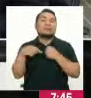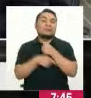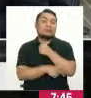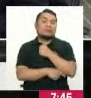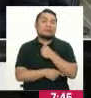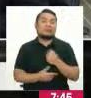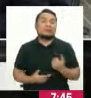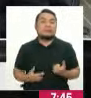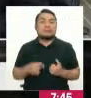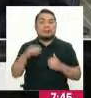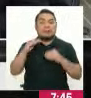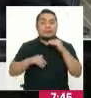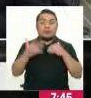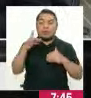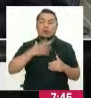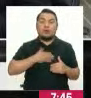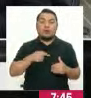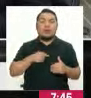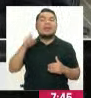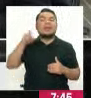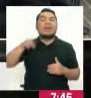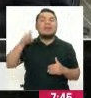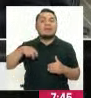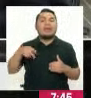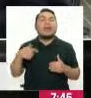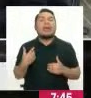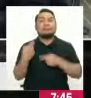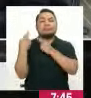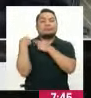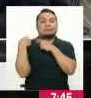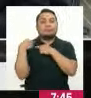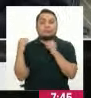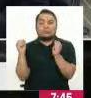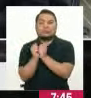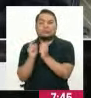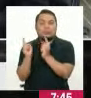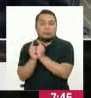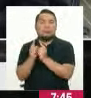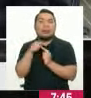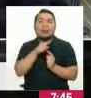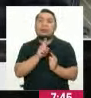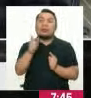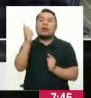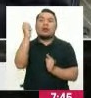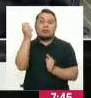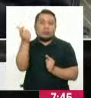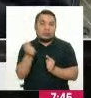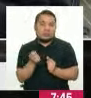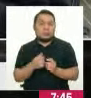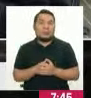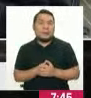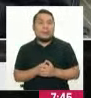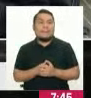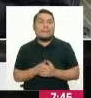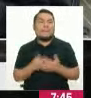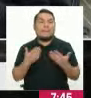18 necesitan un autorizado o un autorizado para realizar el cobro. De acuerdo. puede